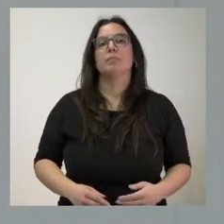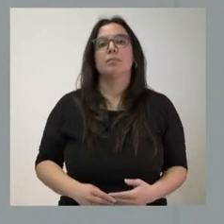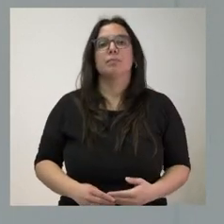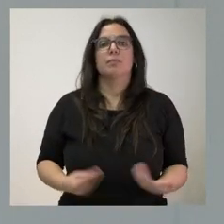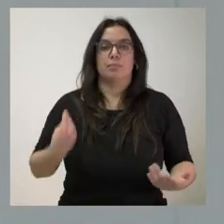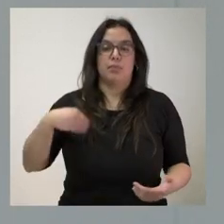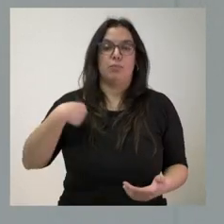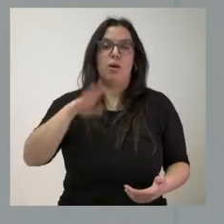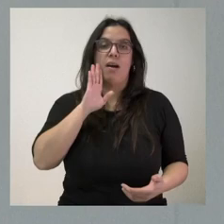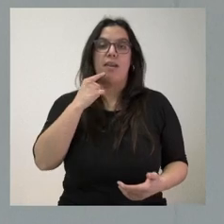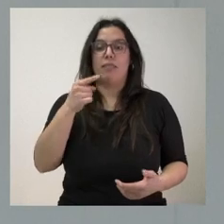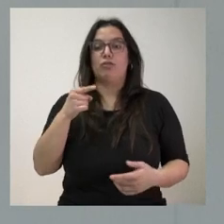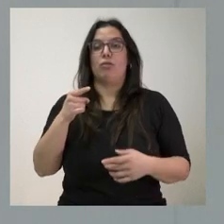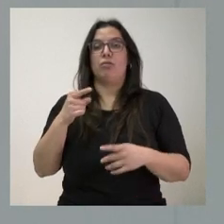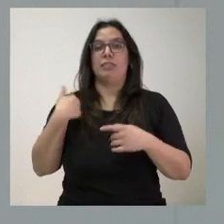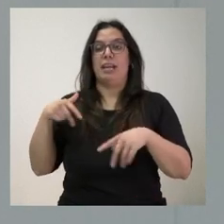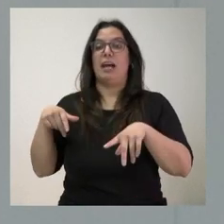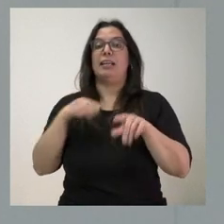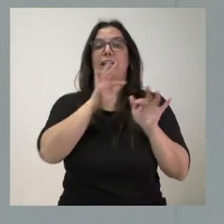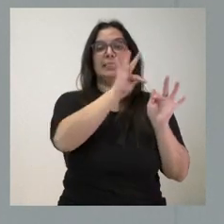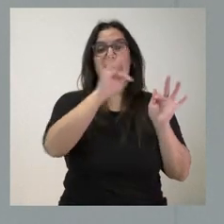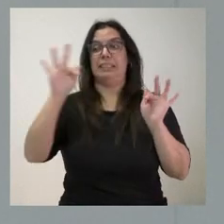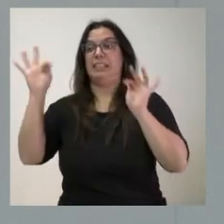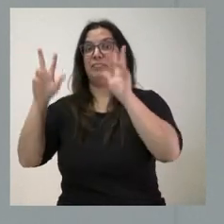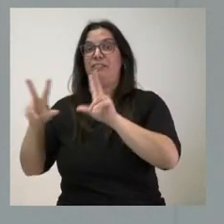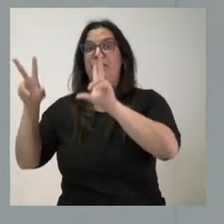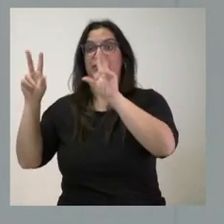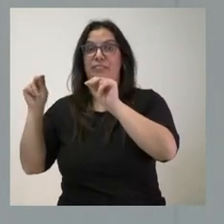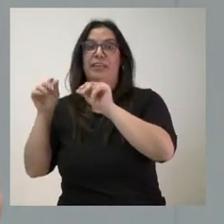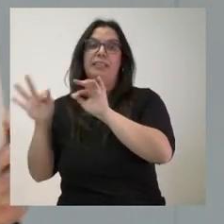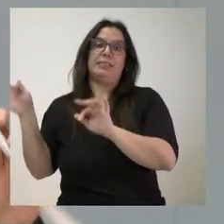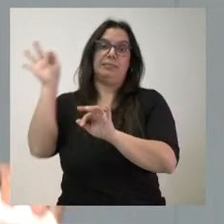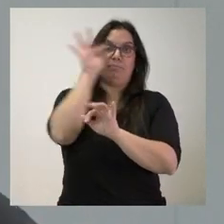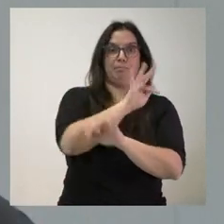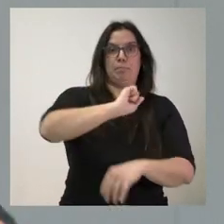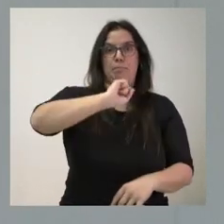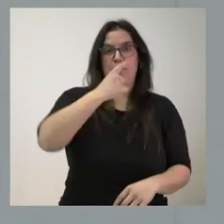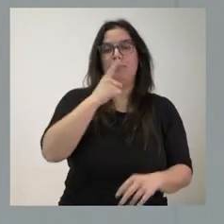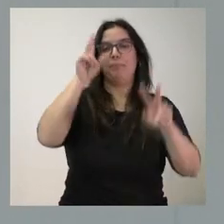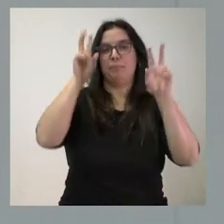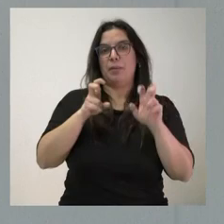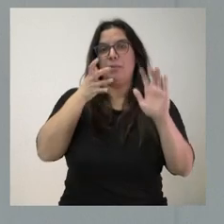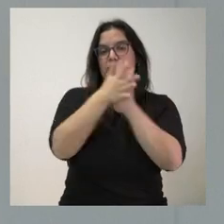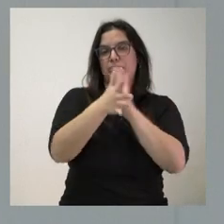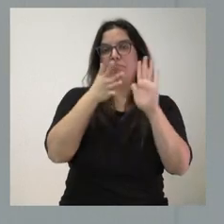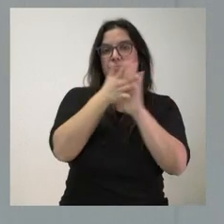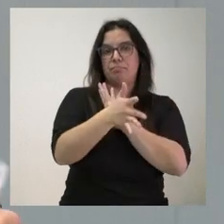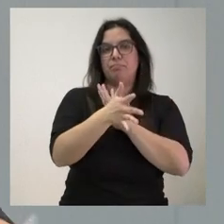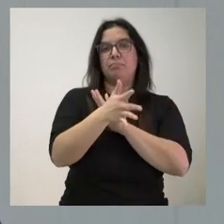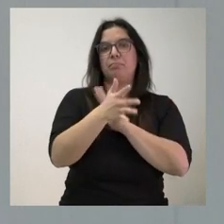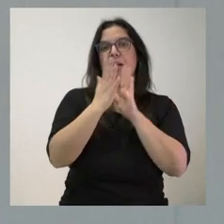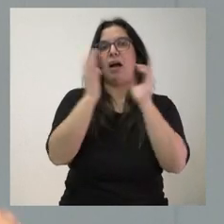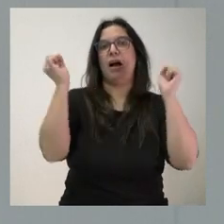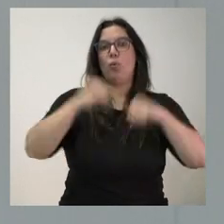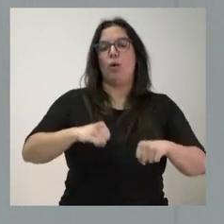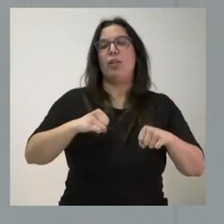como les había señalado en la intervención adicional, comento algunos de los aspectos relativos a este acuerdo